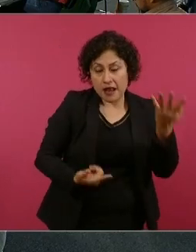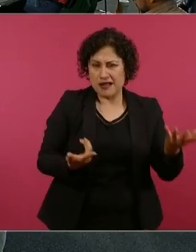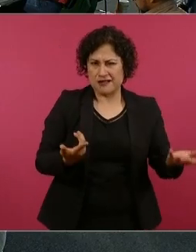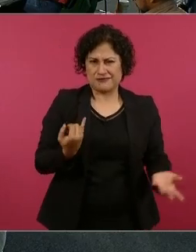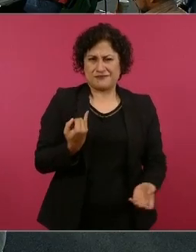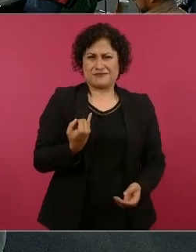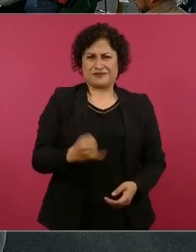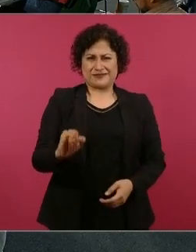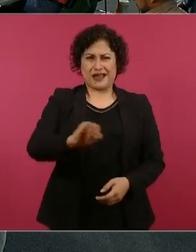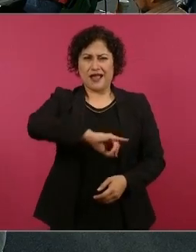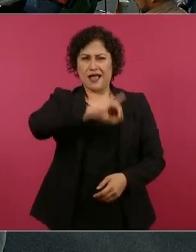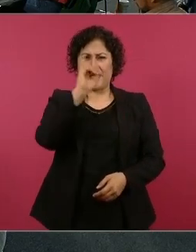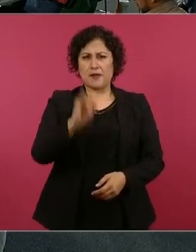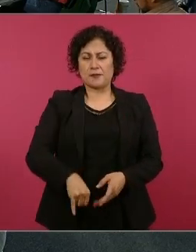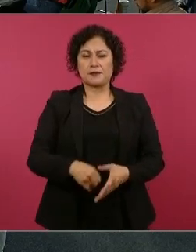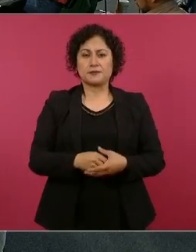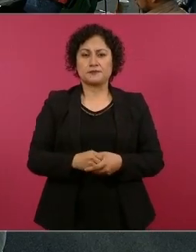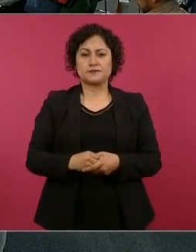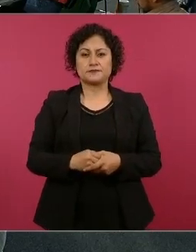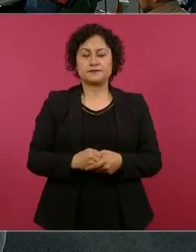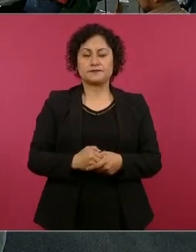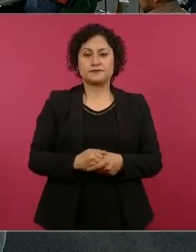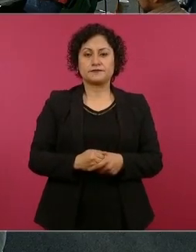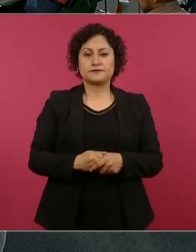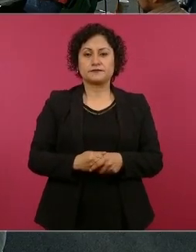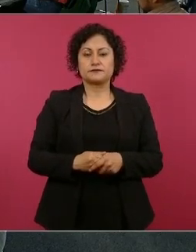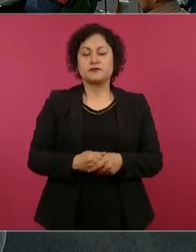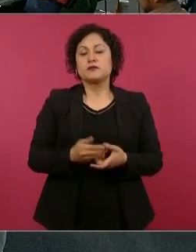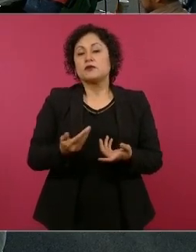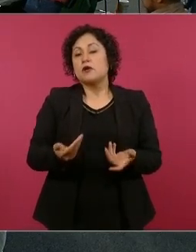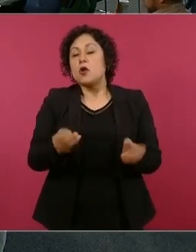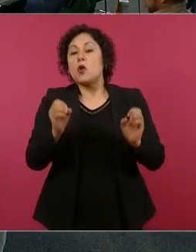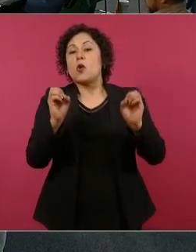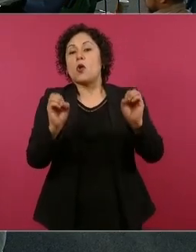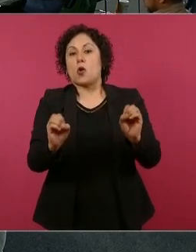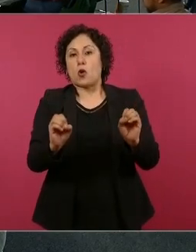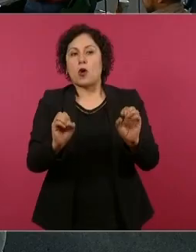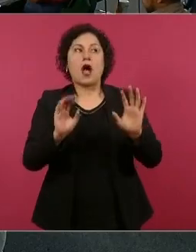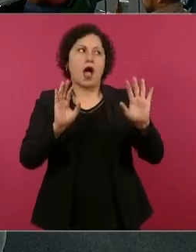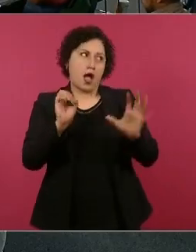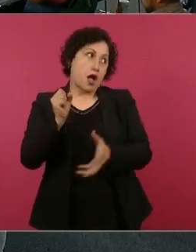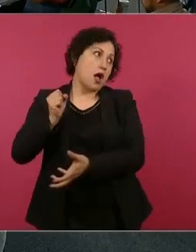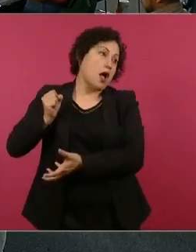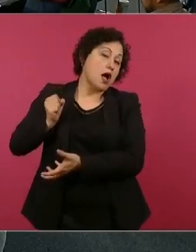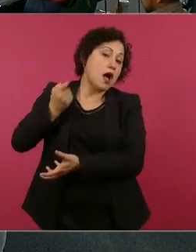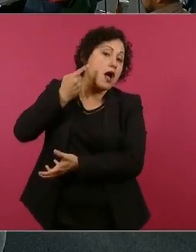diciéndoles, te portas bien.